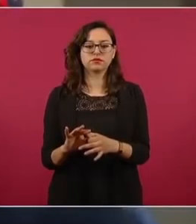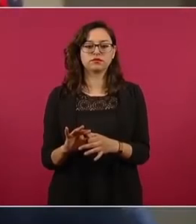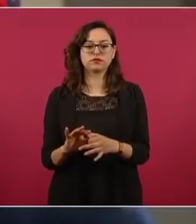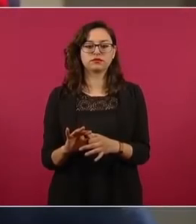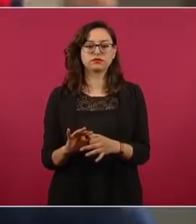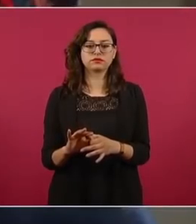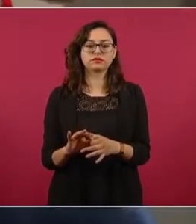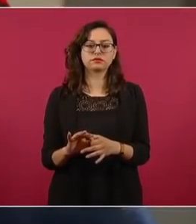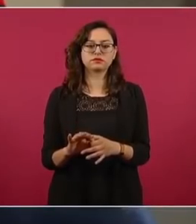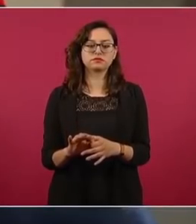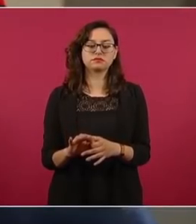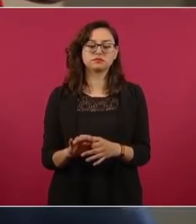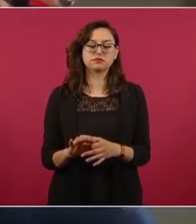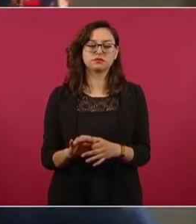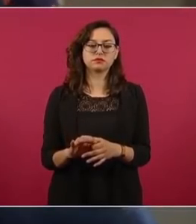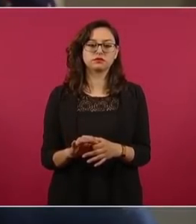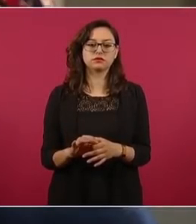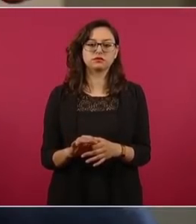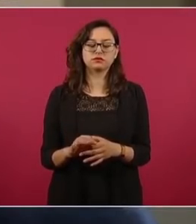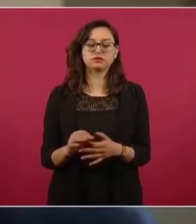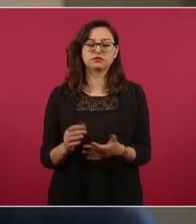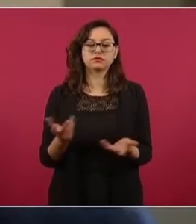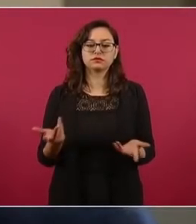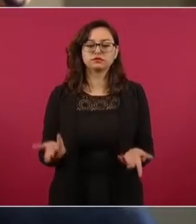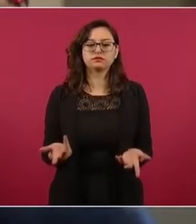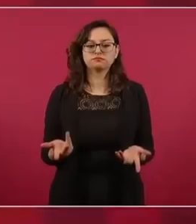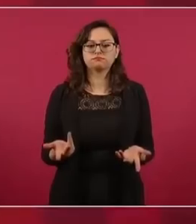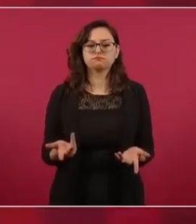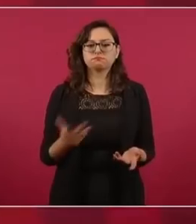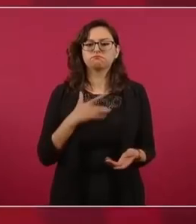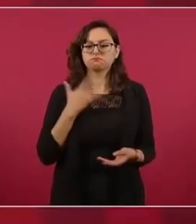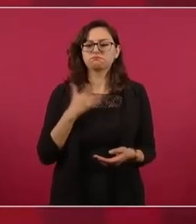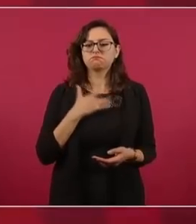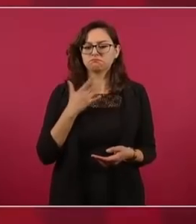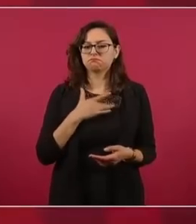Y creo que es el tiempo,